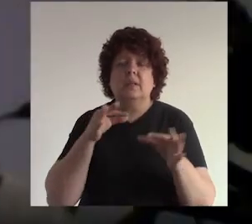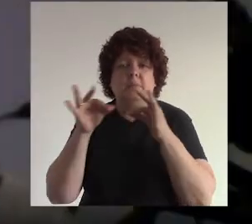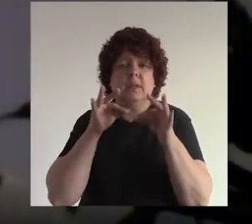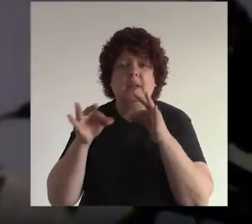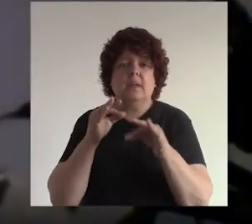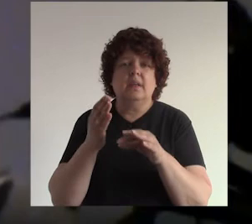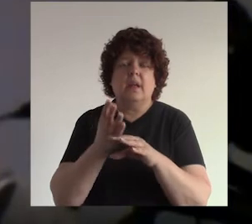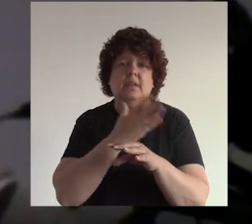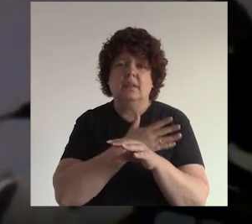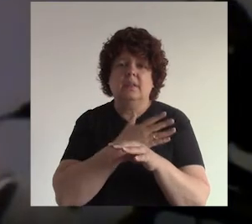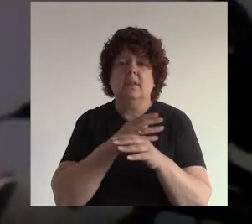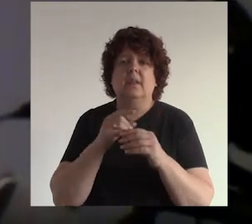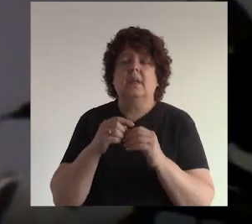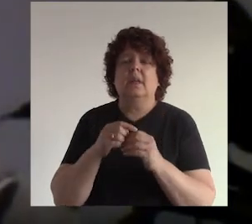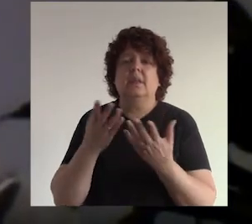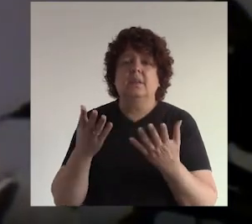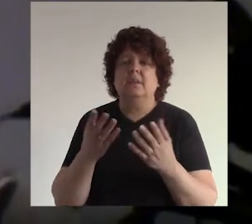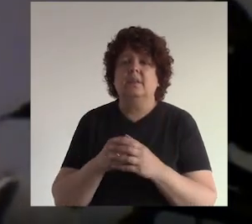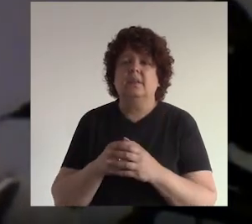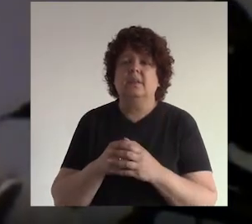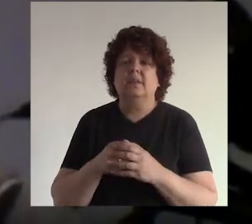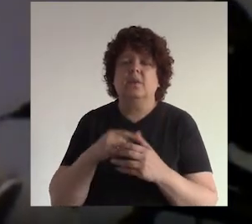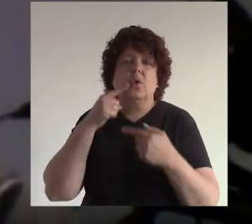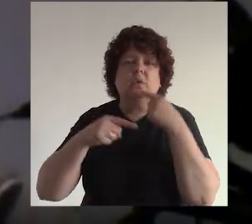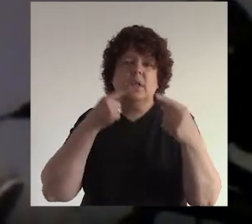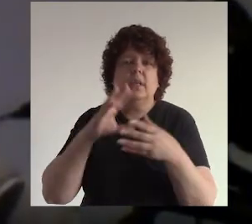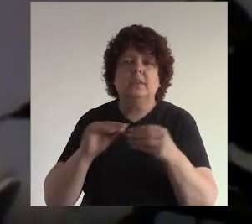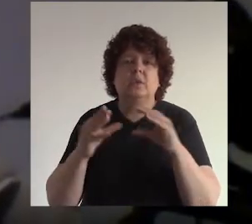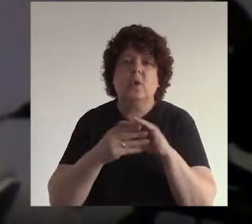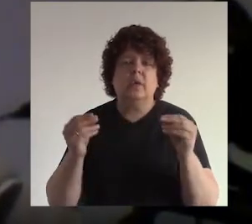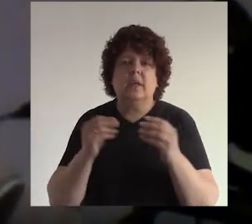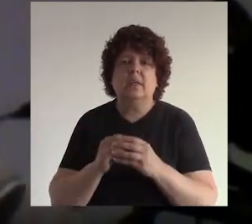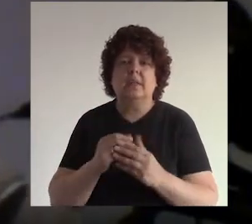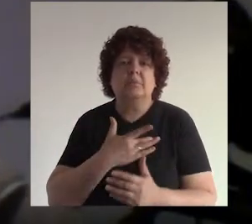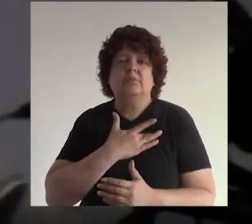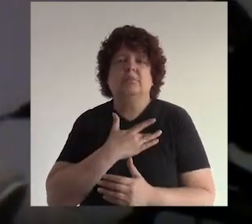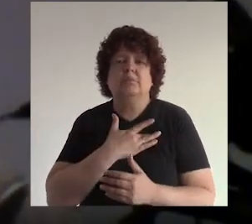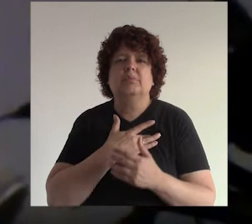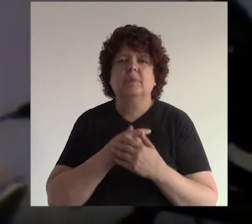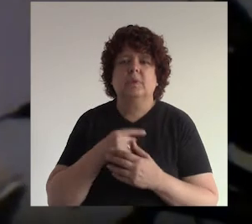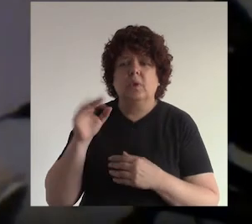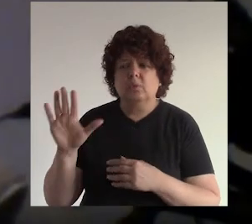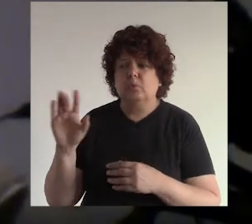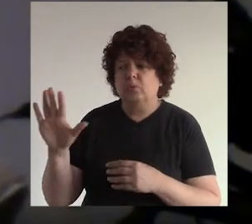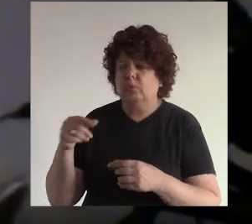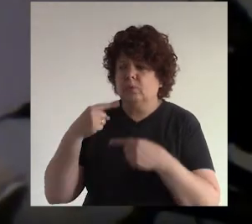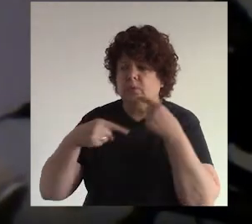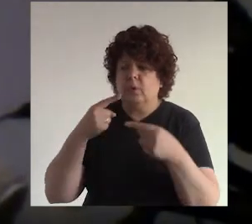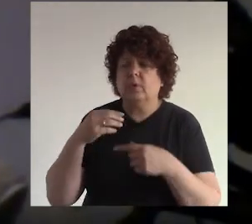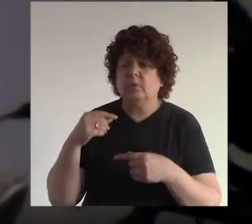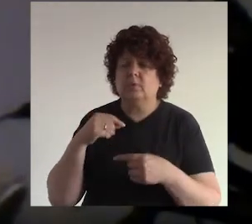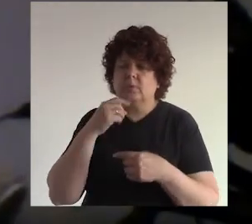como les dije en el taller este principalmente es contando historias inspiradoras cuenta tu historia ¿no? que las personas